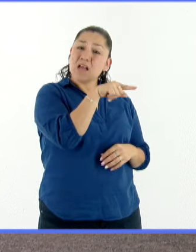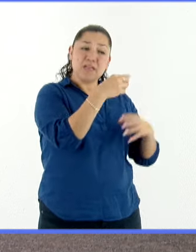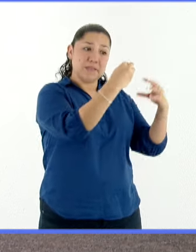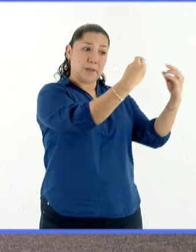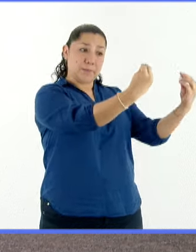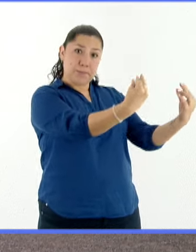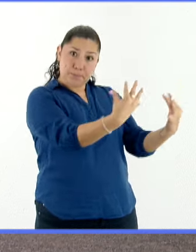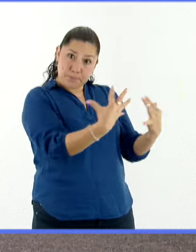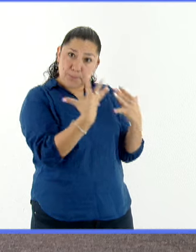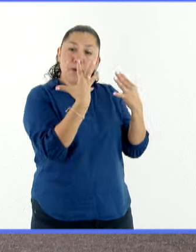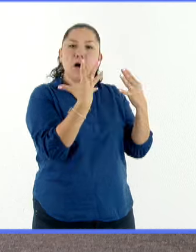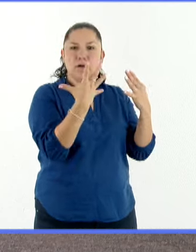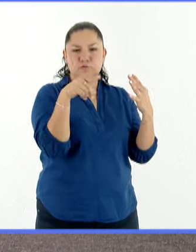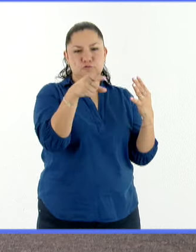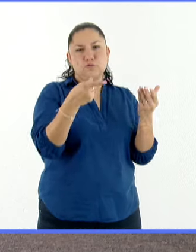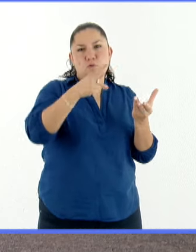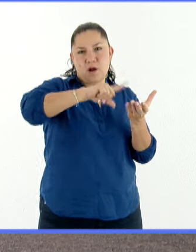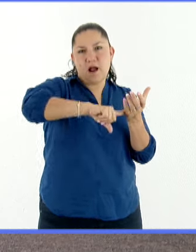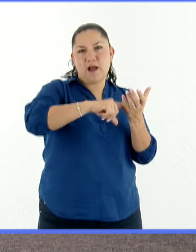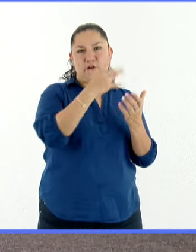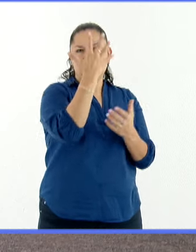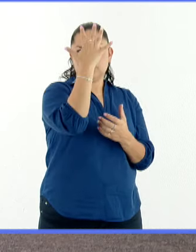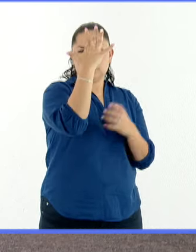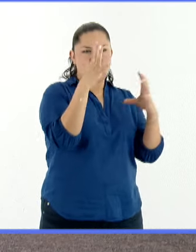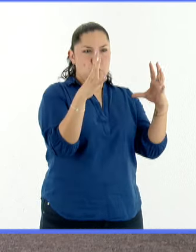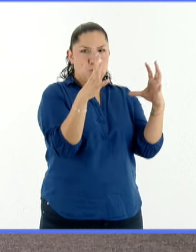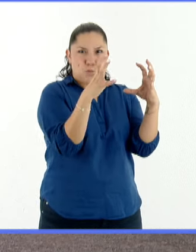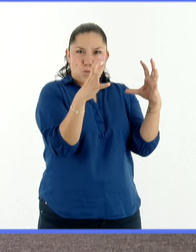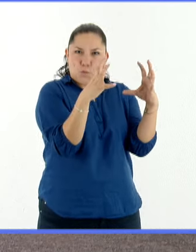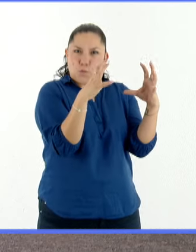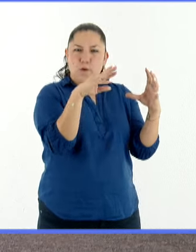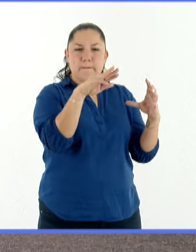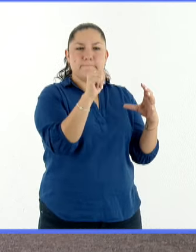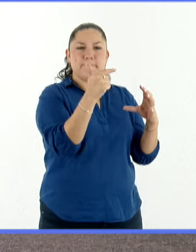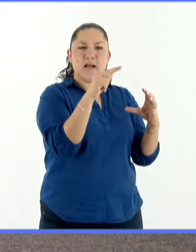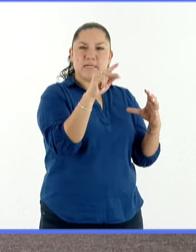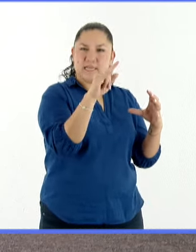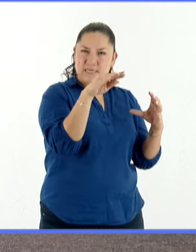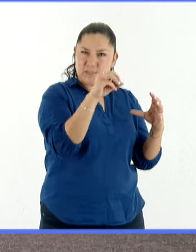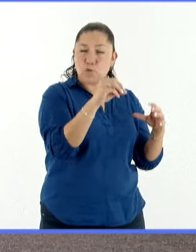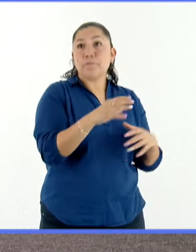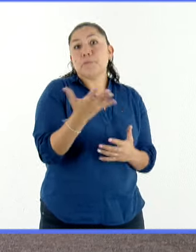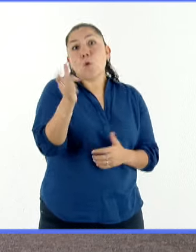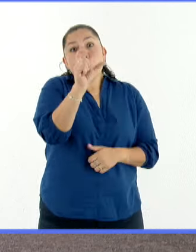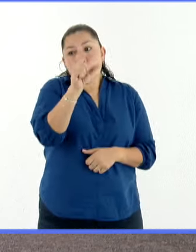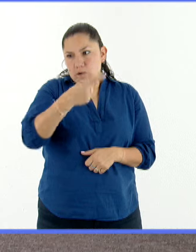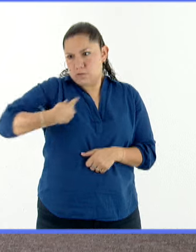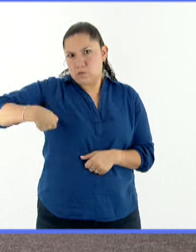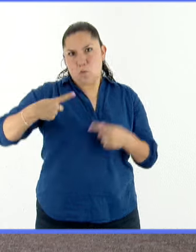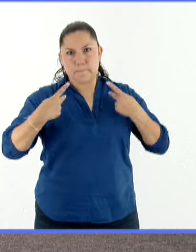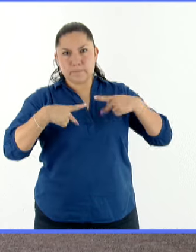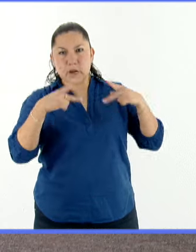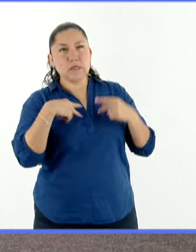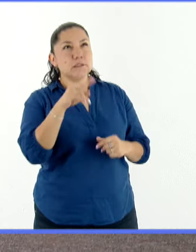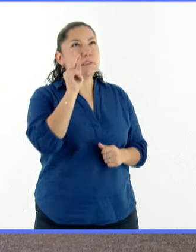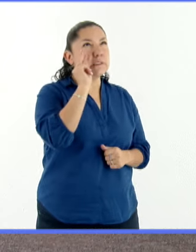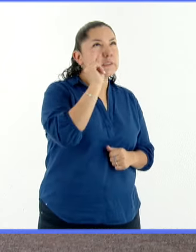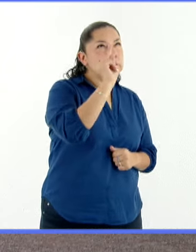asociada o está ligada al campo magnético del Sol. Entonces cuando uno observa, si lo hace con cuidado, durante